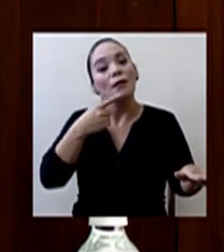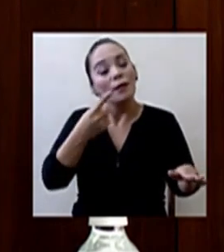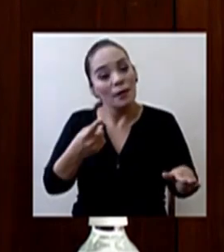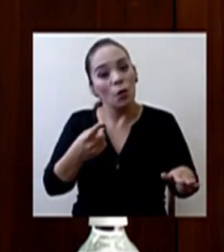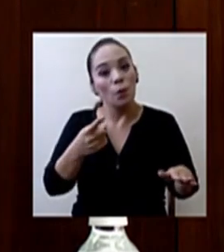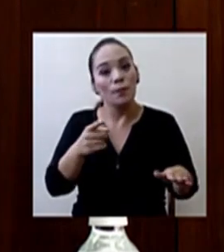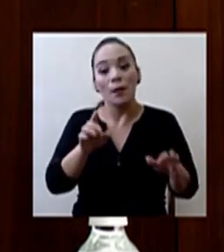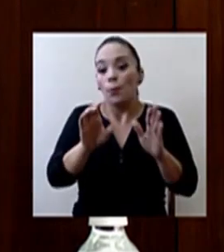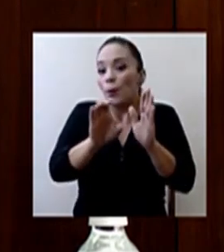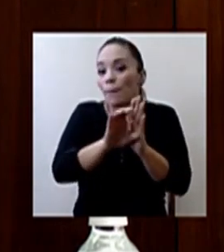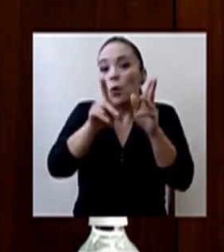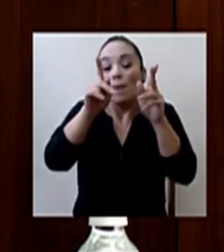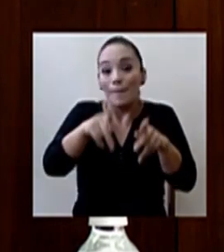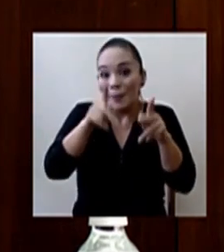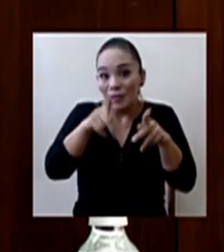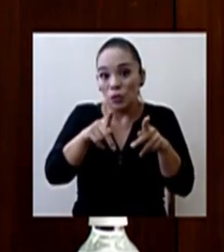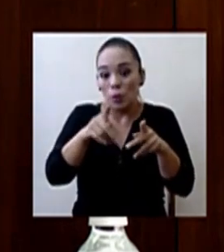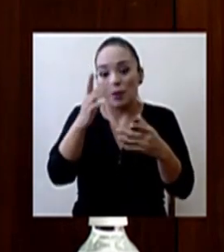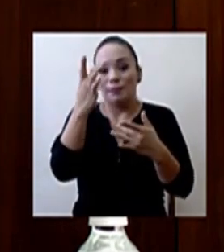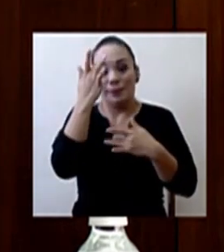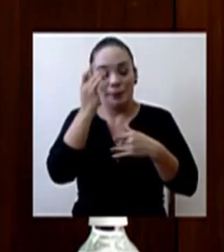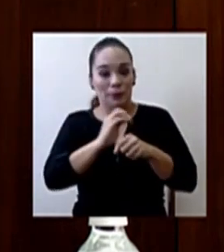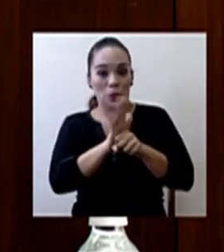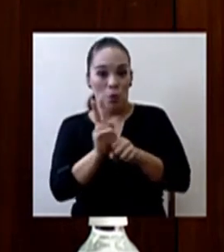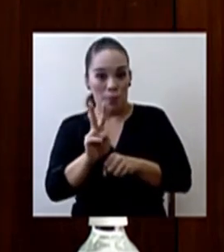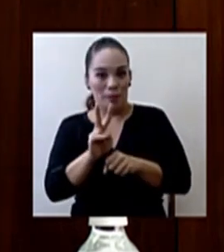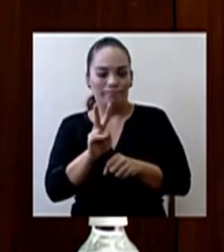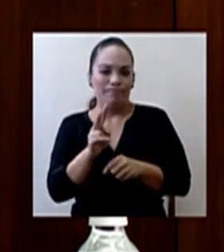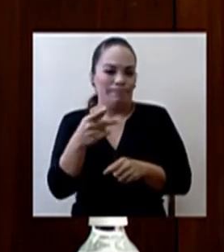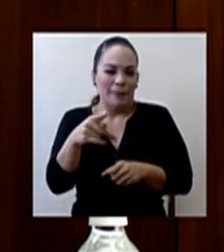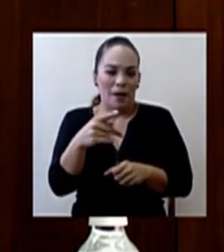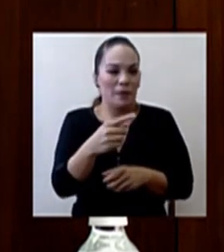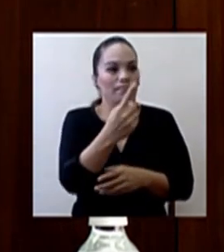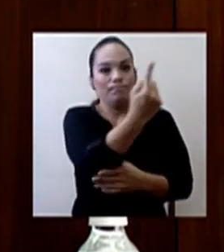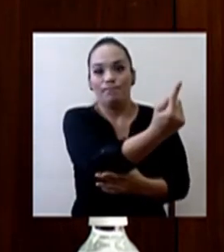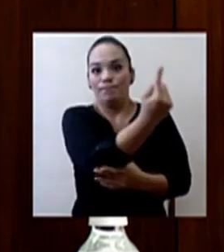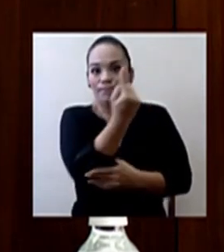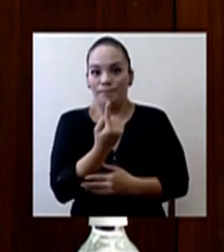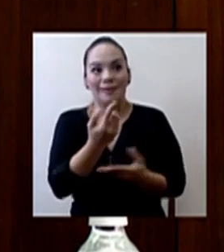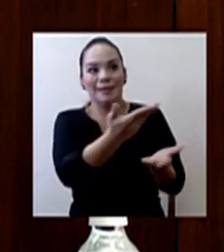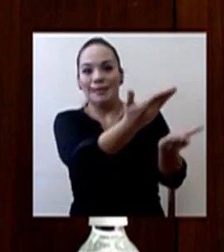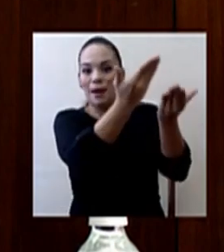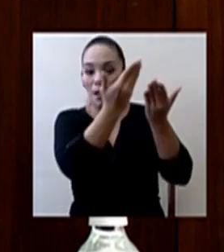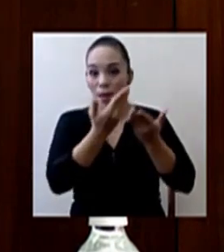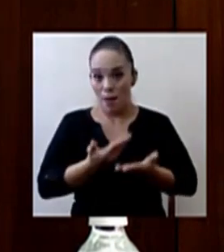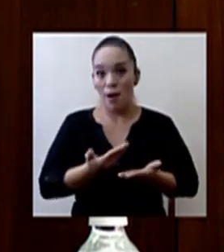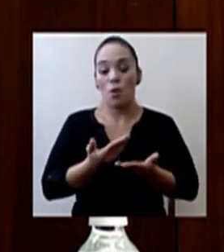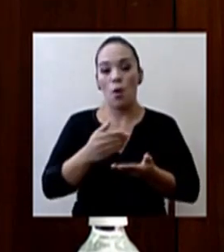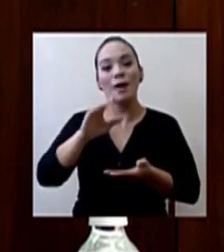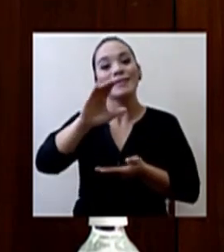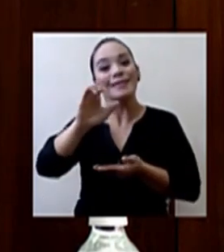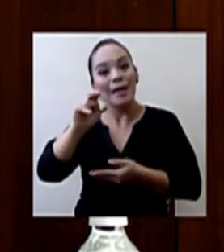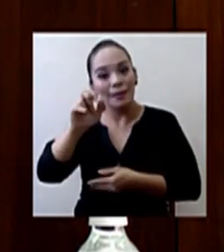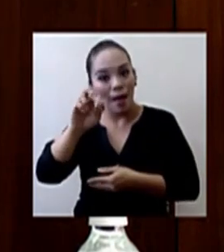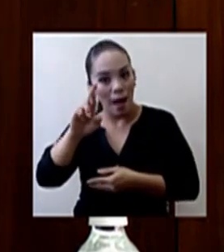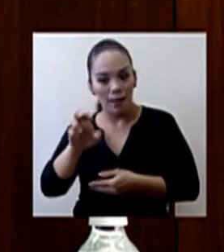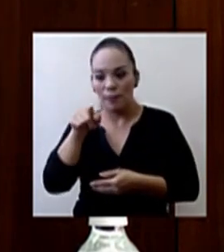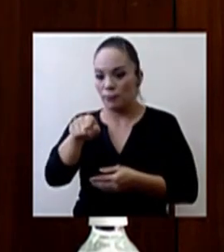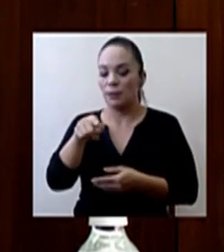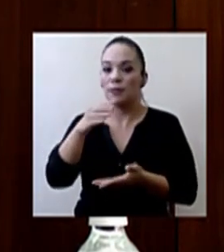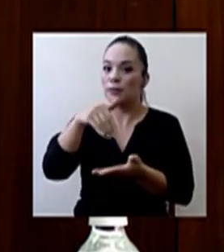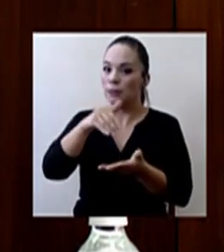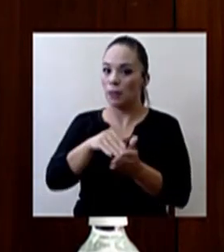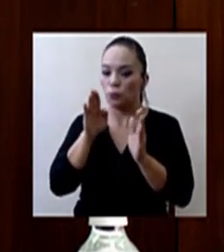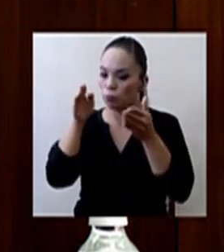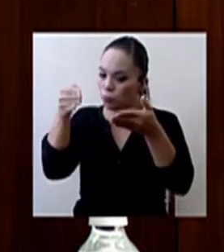que trasladar un paciente de una zona alejada a un centro como el Senare, que está dedicado al 100% a pacientes COVID